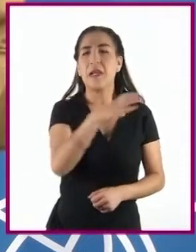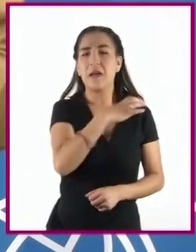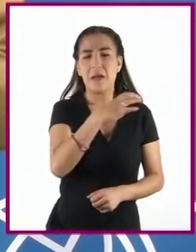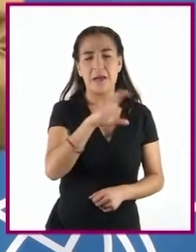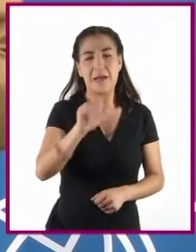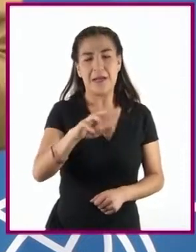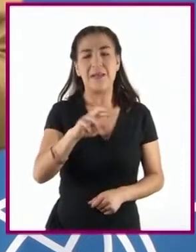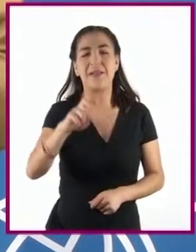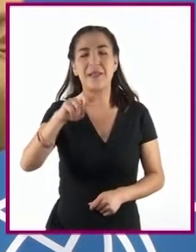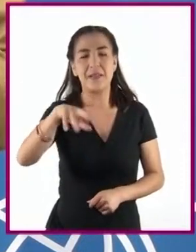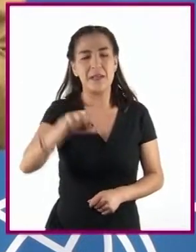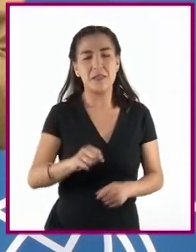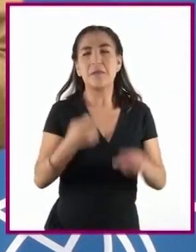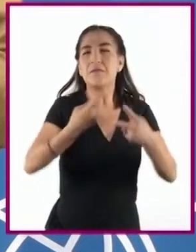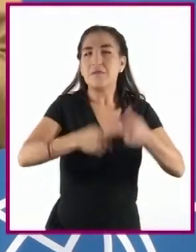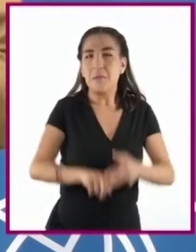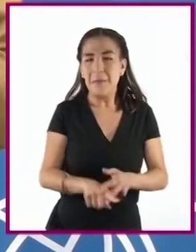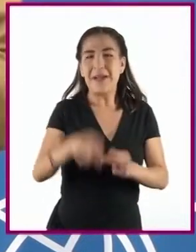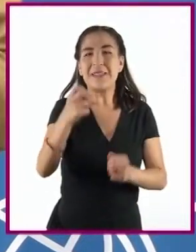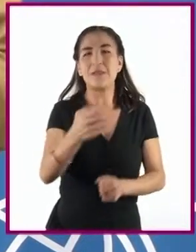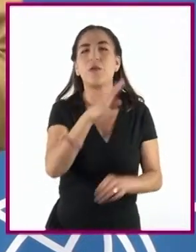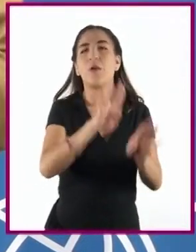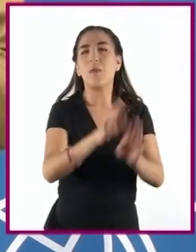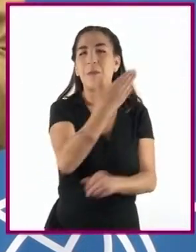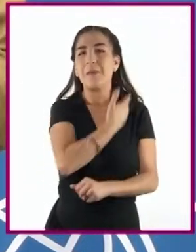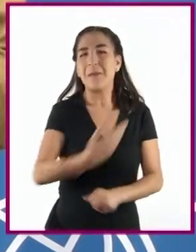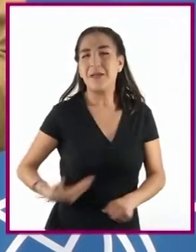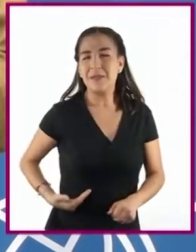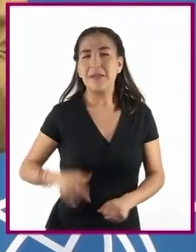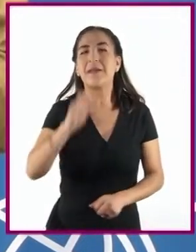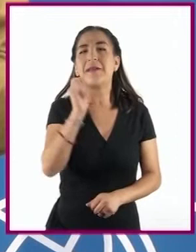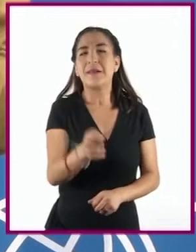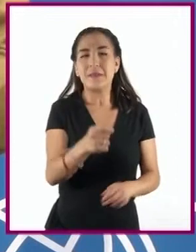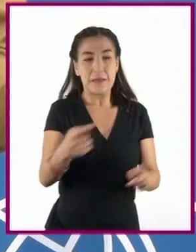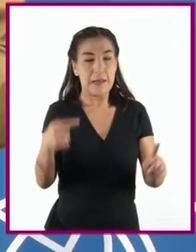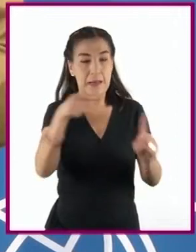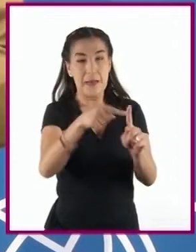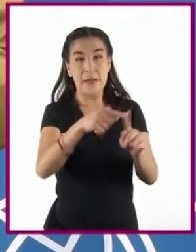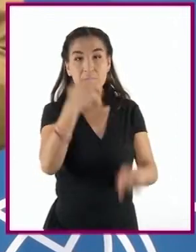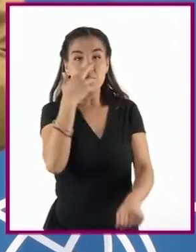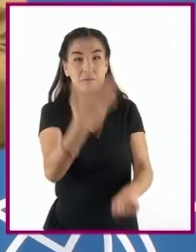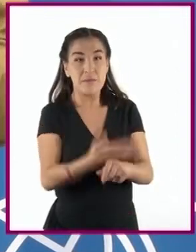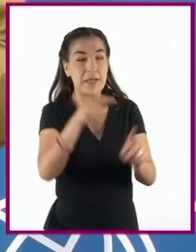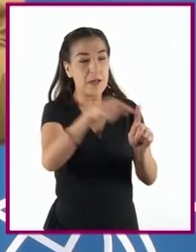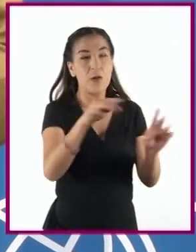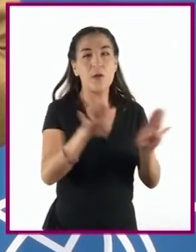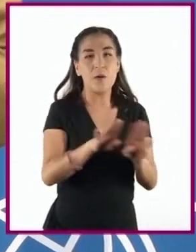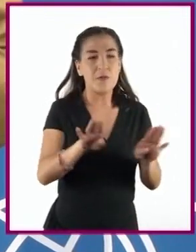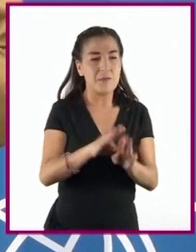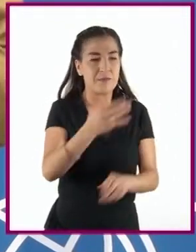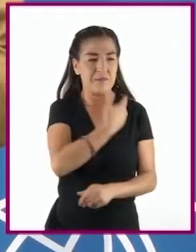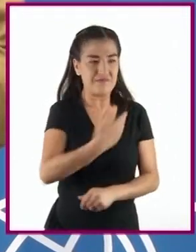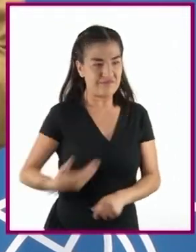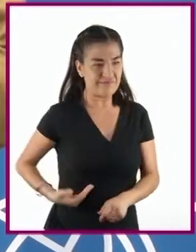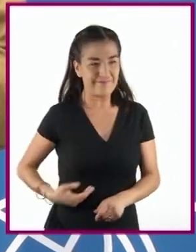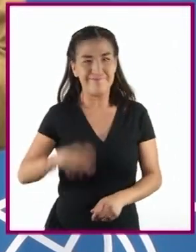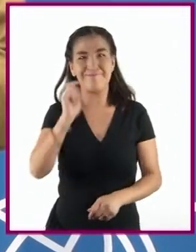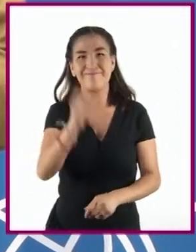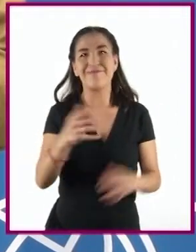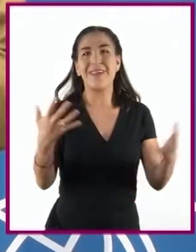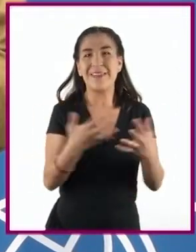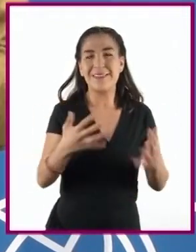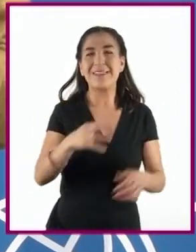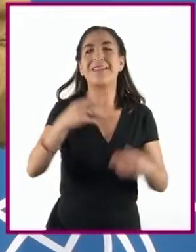presidencialismo, es decir, un modelo en el que el poder está depositado en un presidente que tiene la facultad de realizar